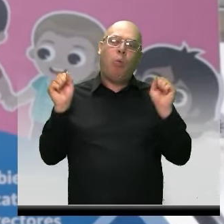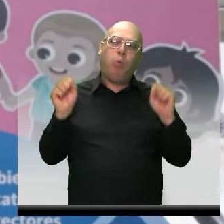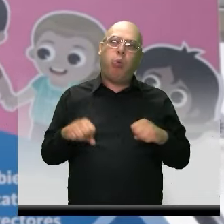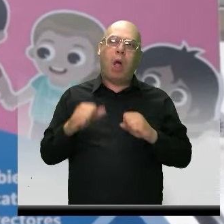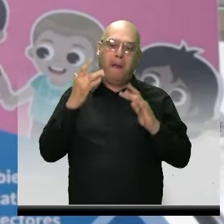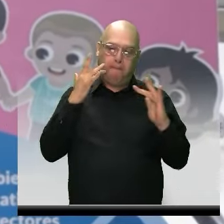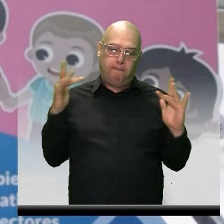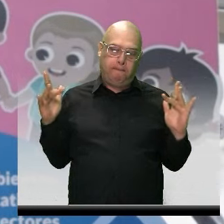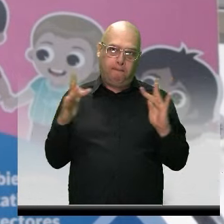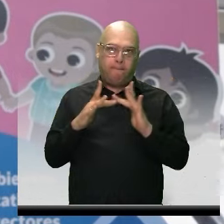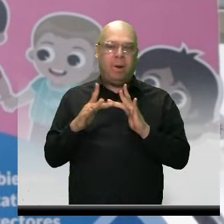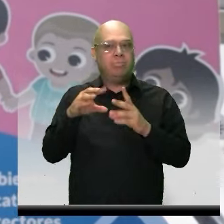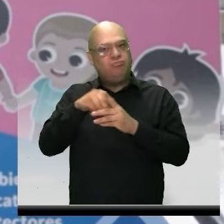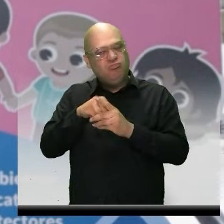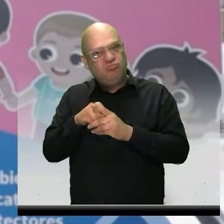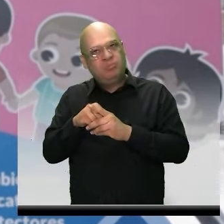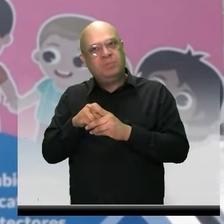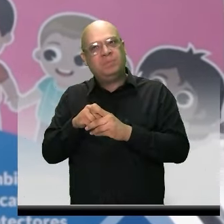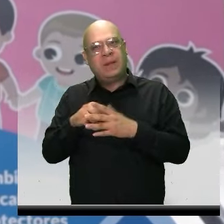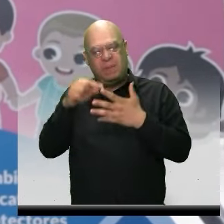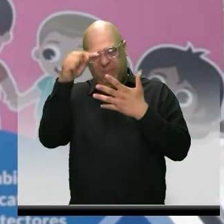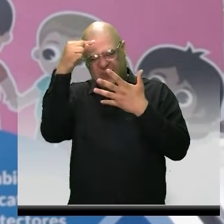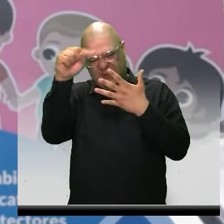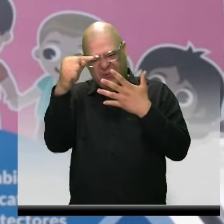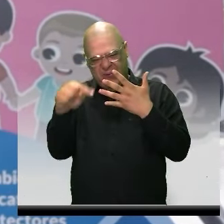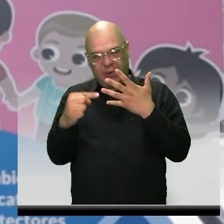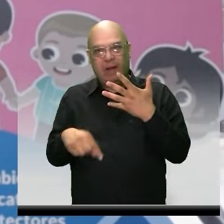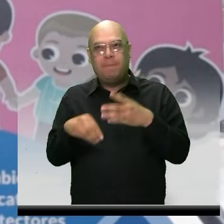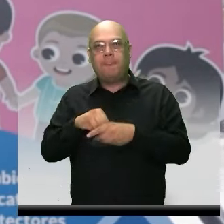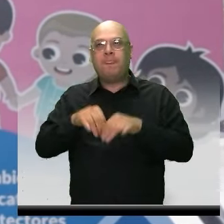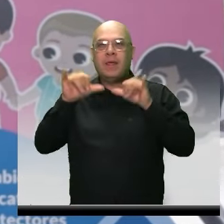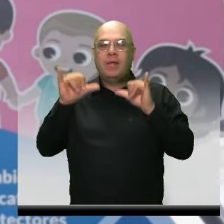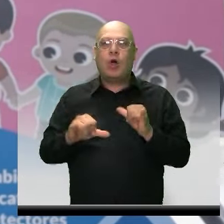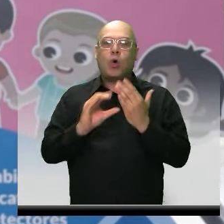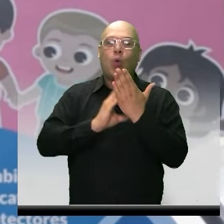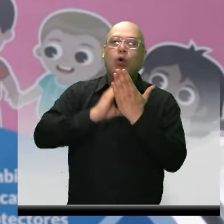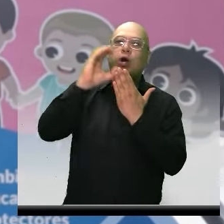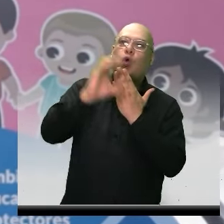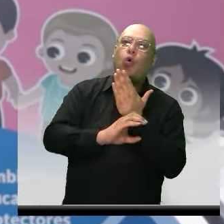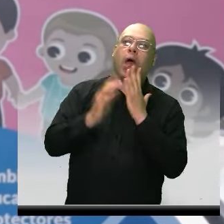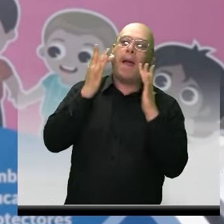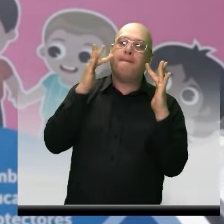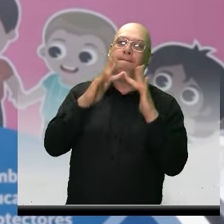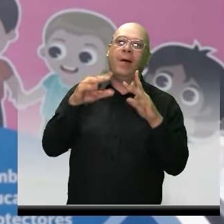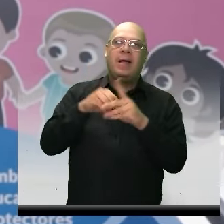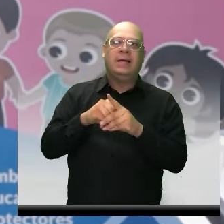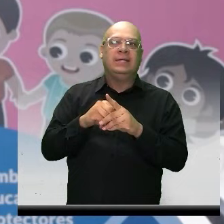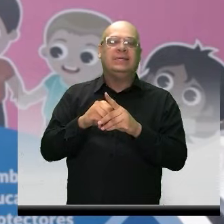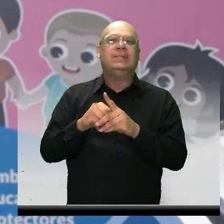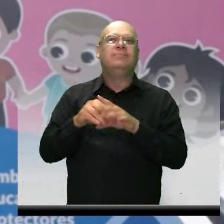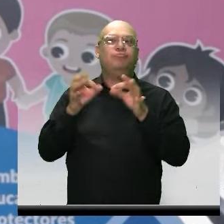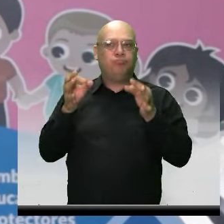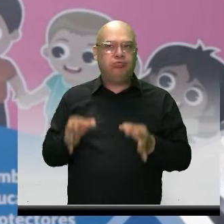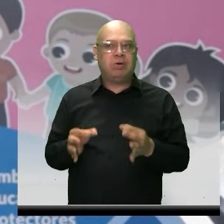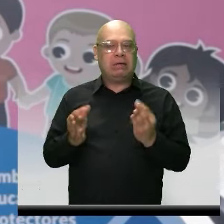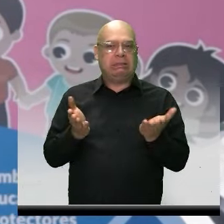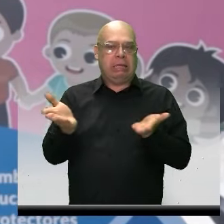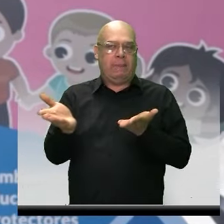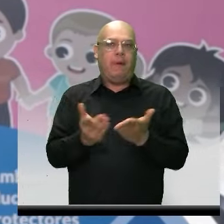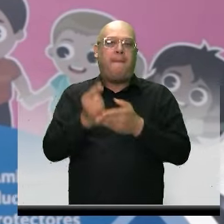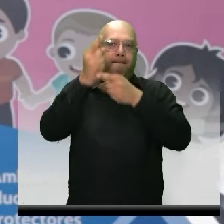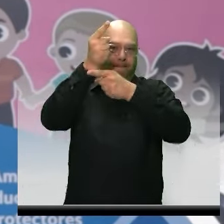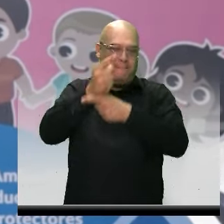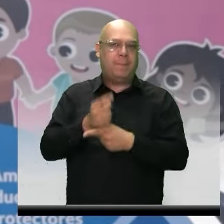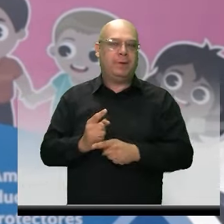complementar todos los recursos curriculares para poder prestar una atención pertinente y de calidad